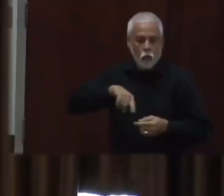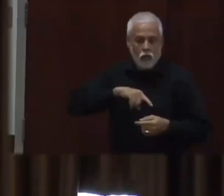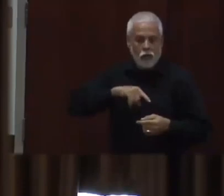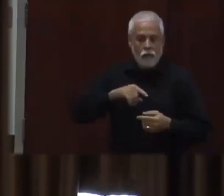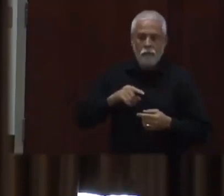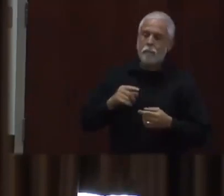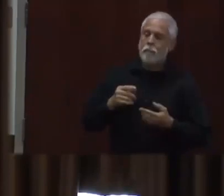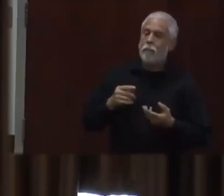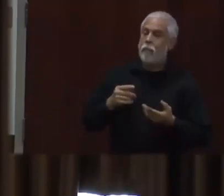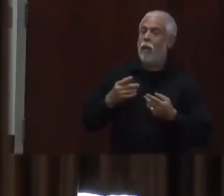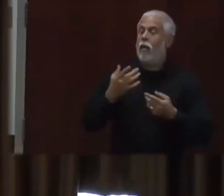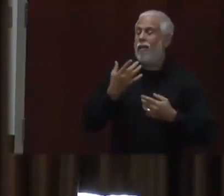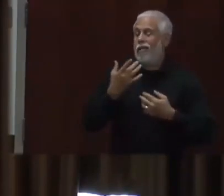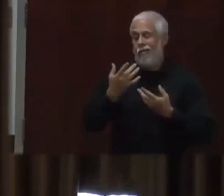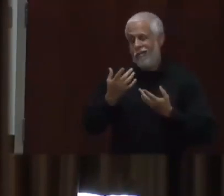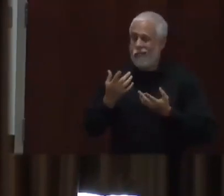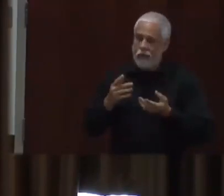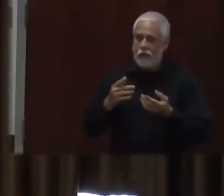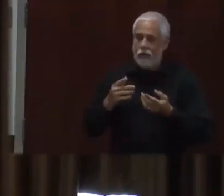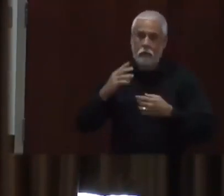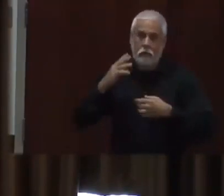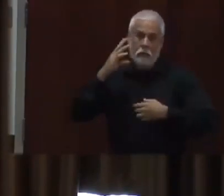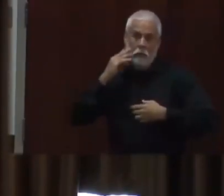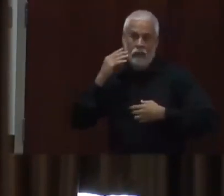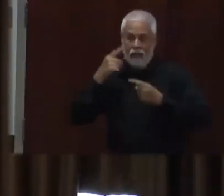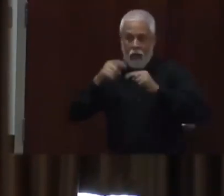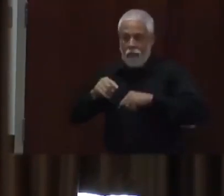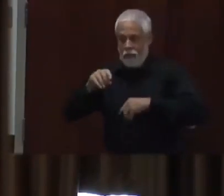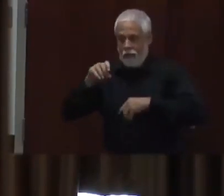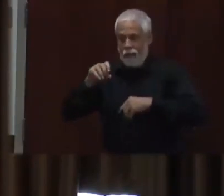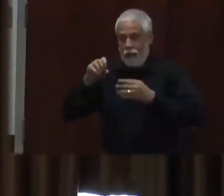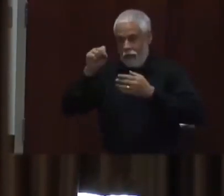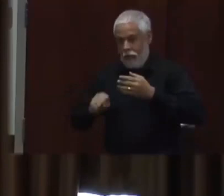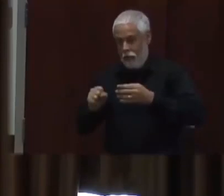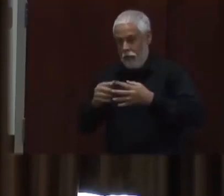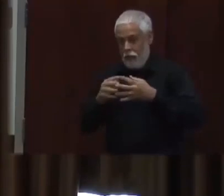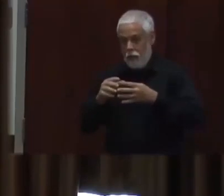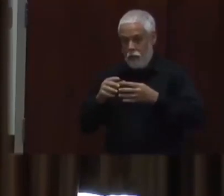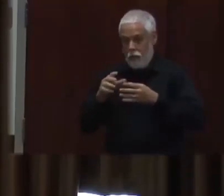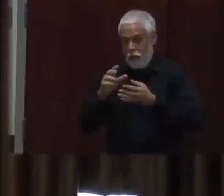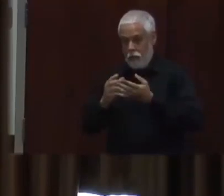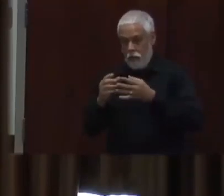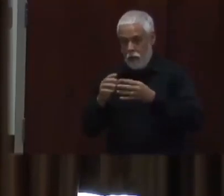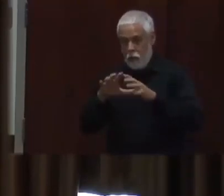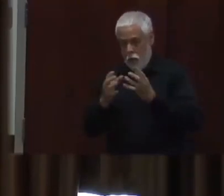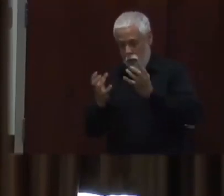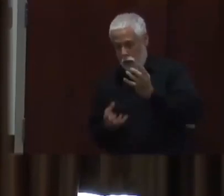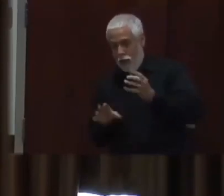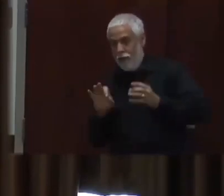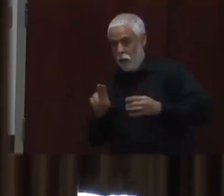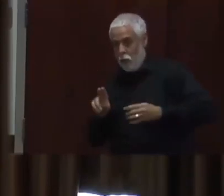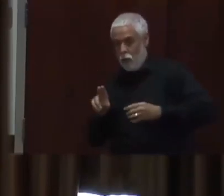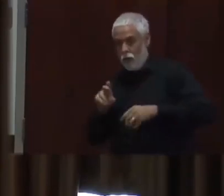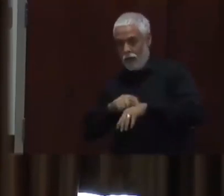influenza viene primero al hemisferio sur que al hemisferio norte. Entonces, una de las, tenemos un poco de ideas de cómo se verá